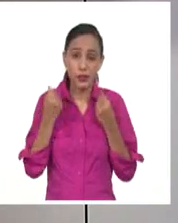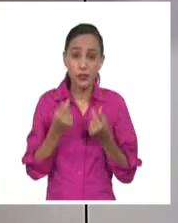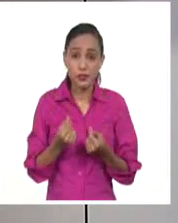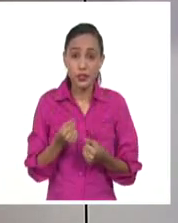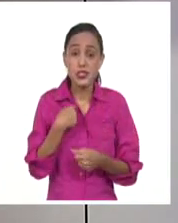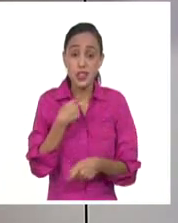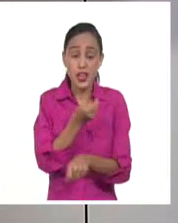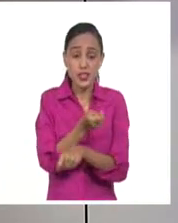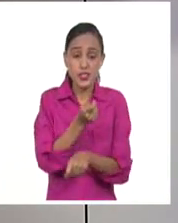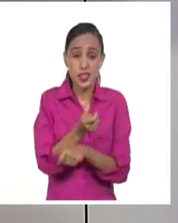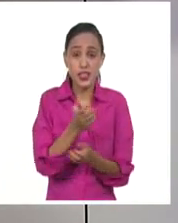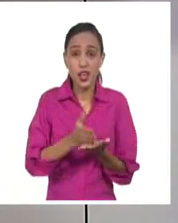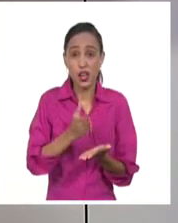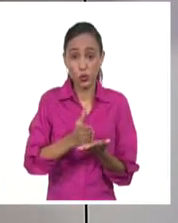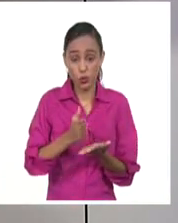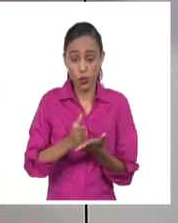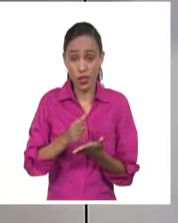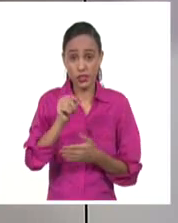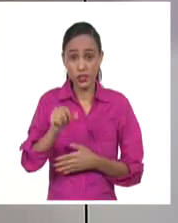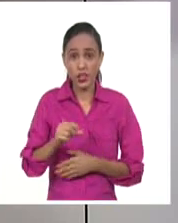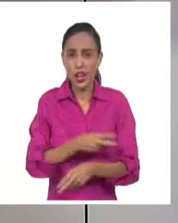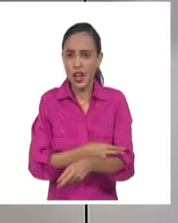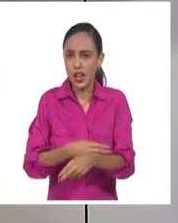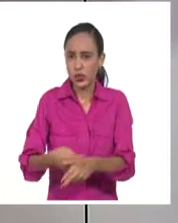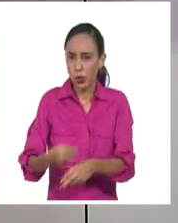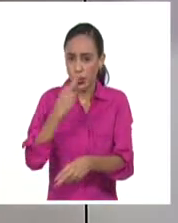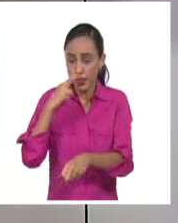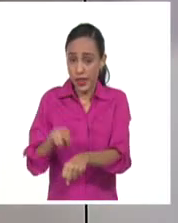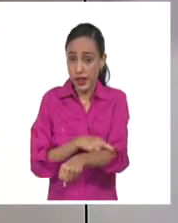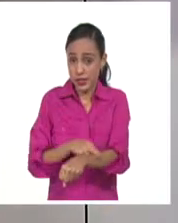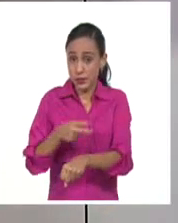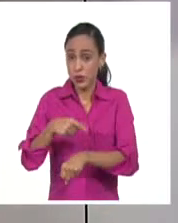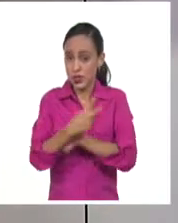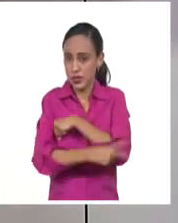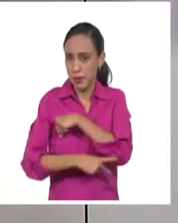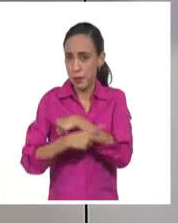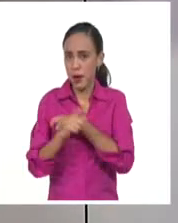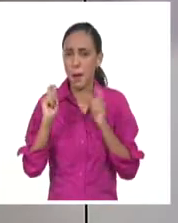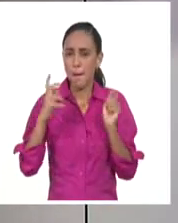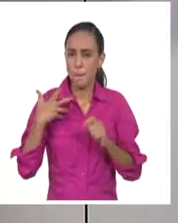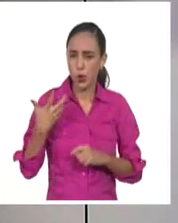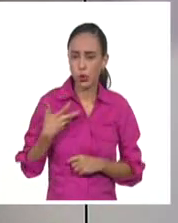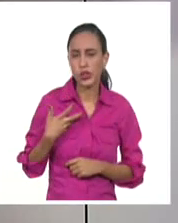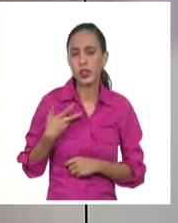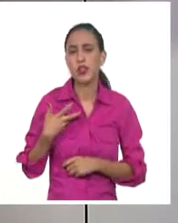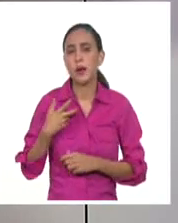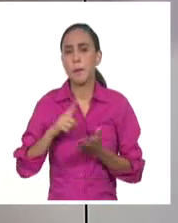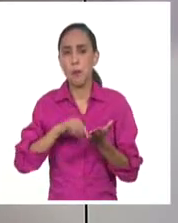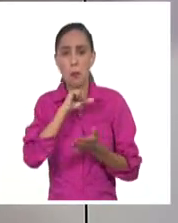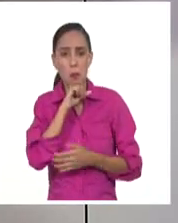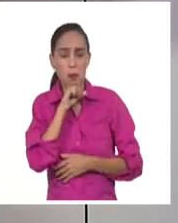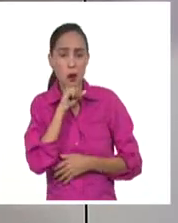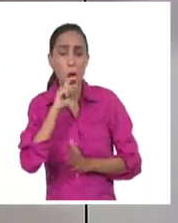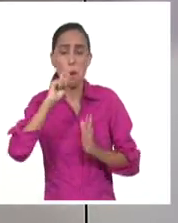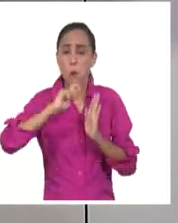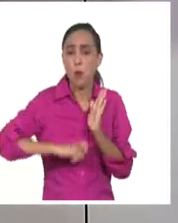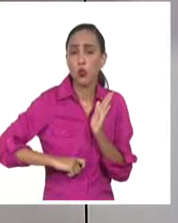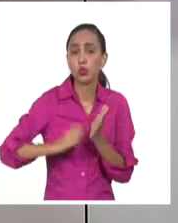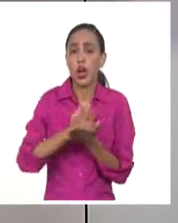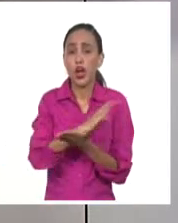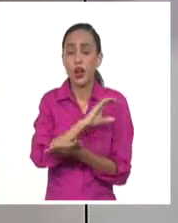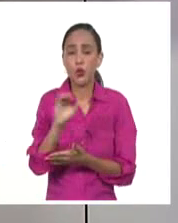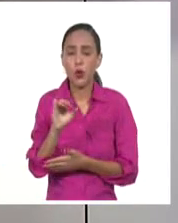sus estudiantes sobre la historia del racismo en ese país. Protestas de padres, posibles multas a los centros educativos,